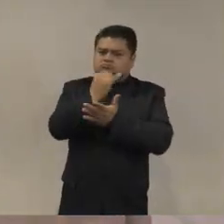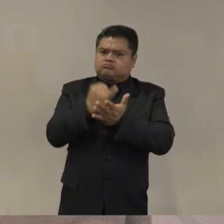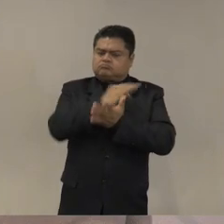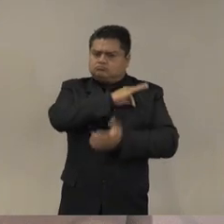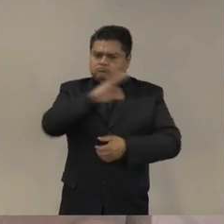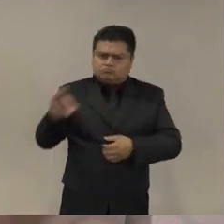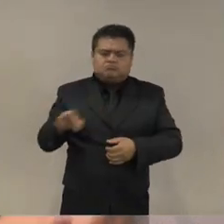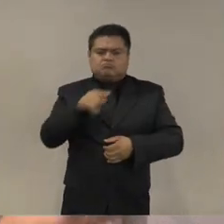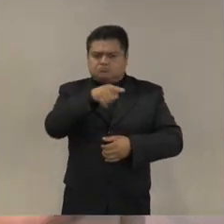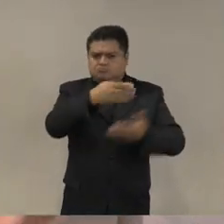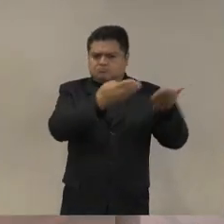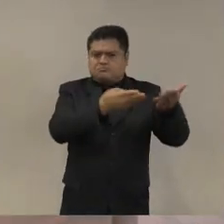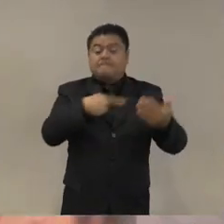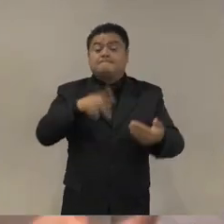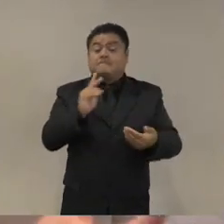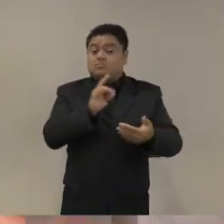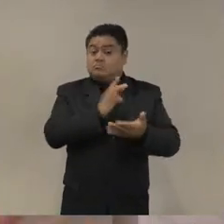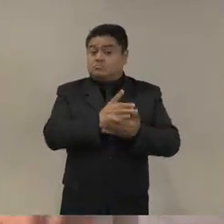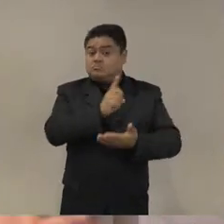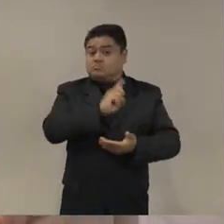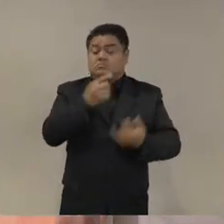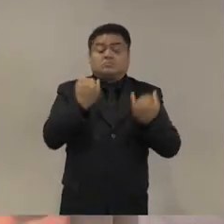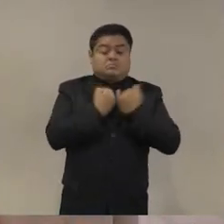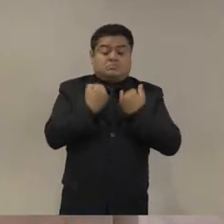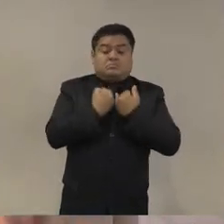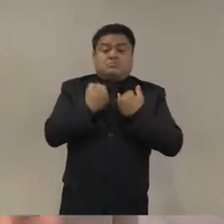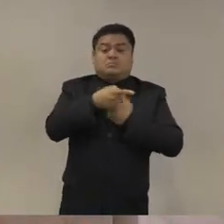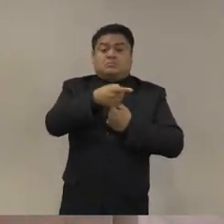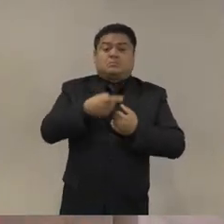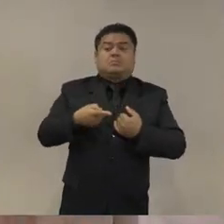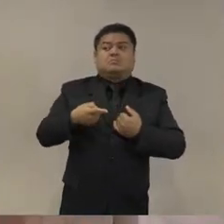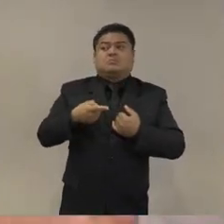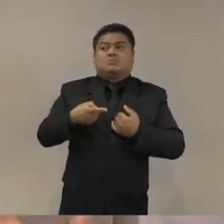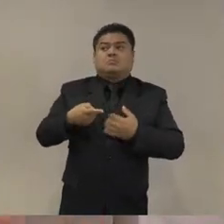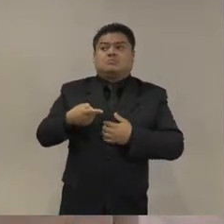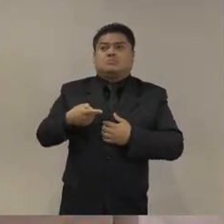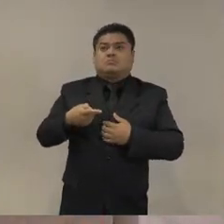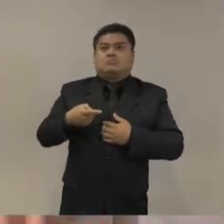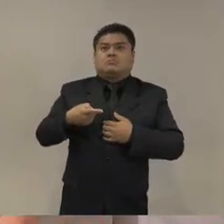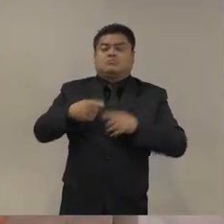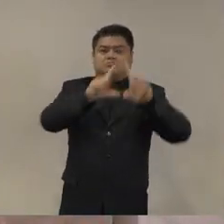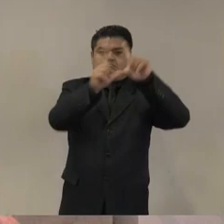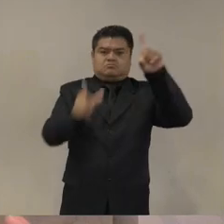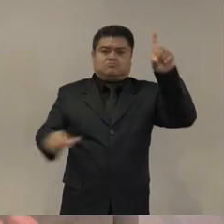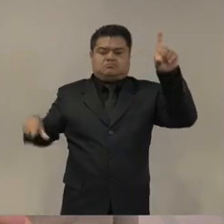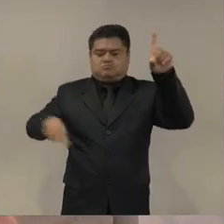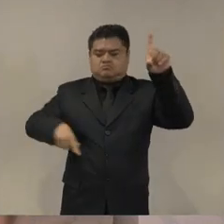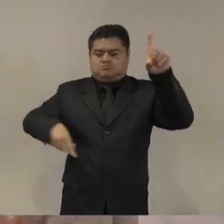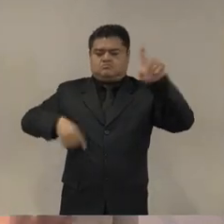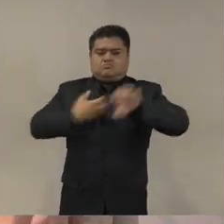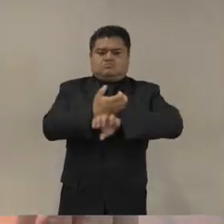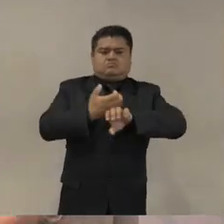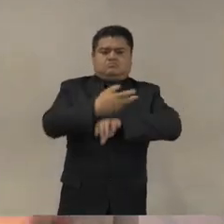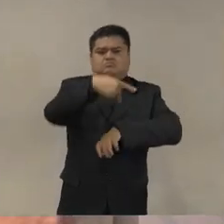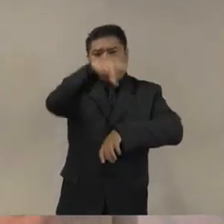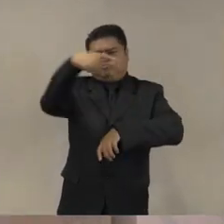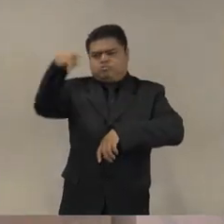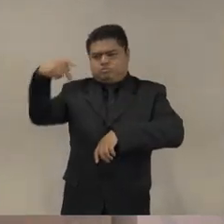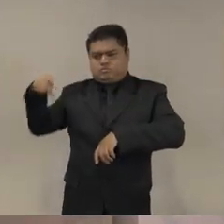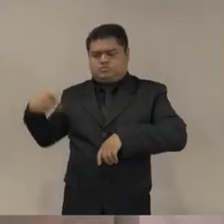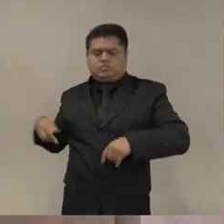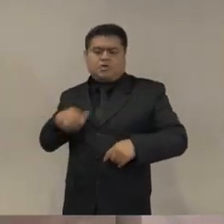su vez de el orden y la gobernabilidad que los gobernadores crearan y generaran en sus estados